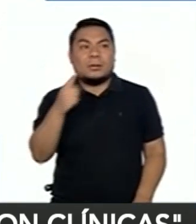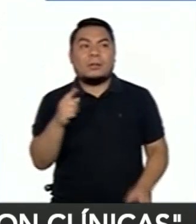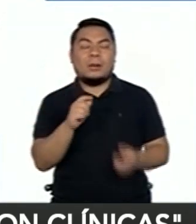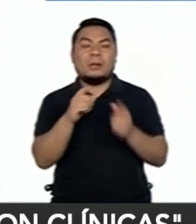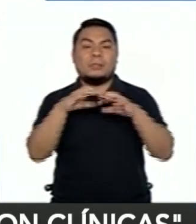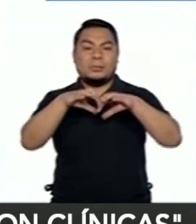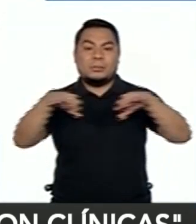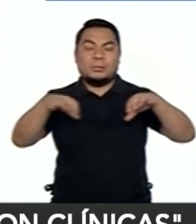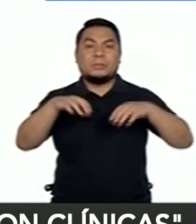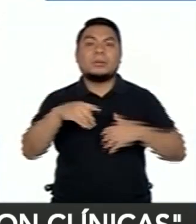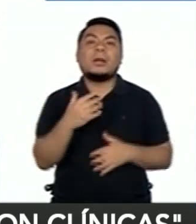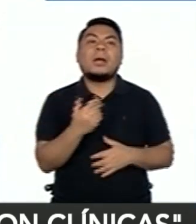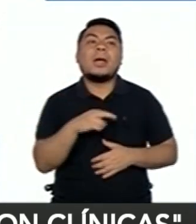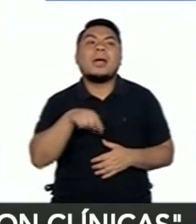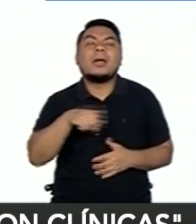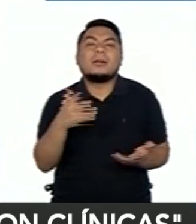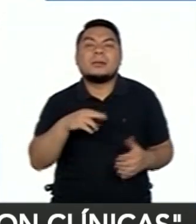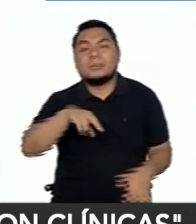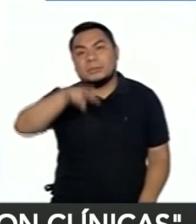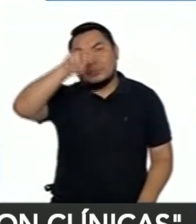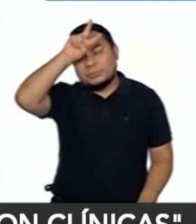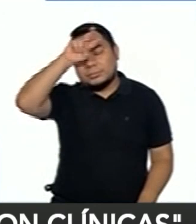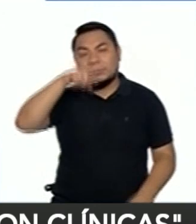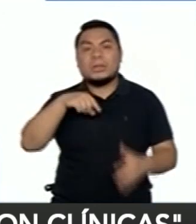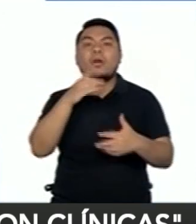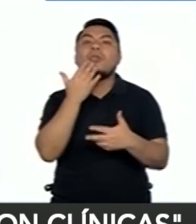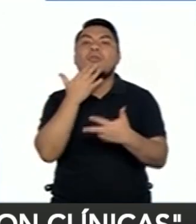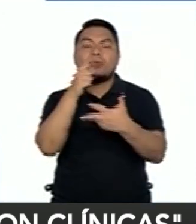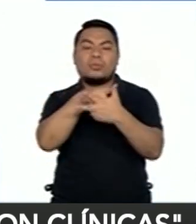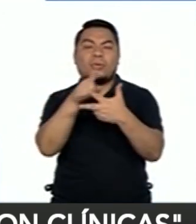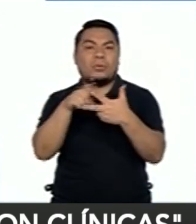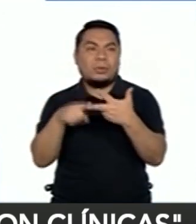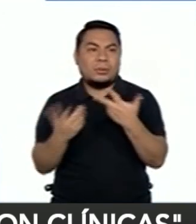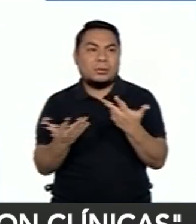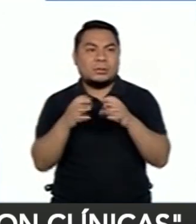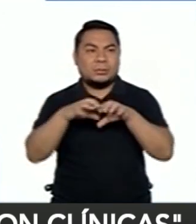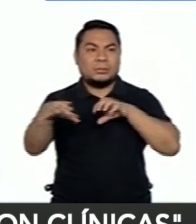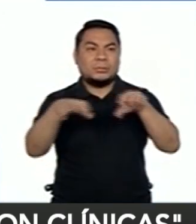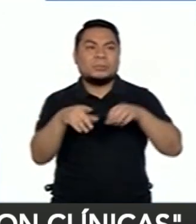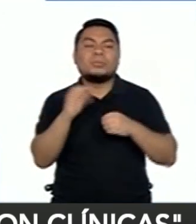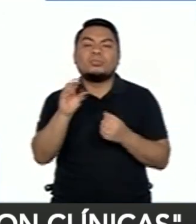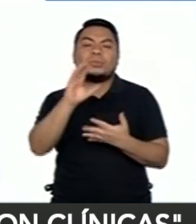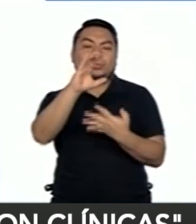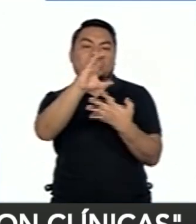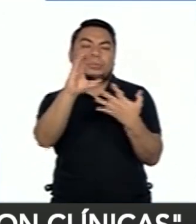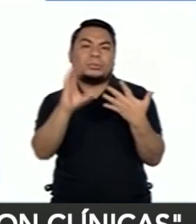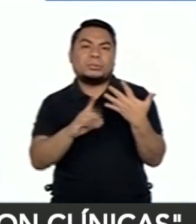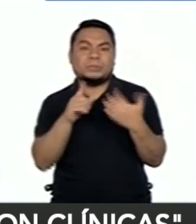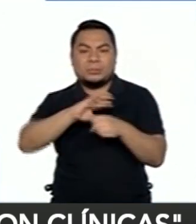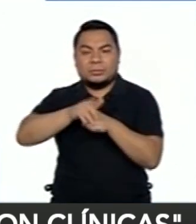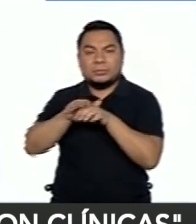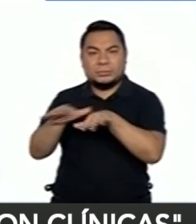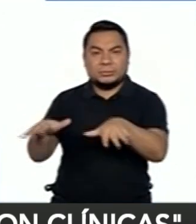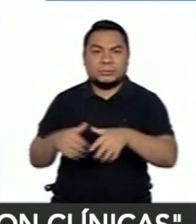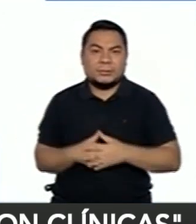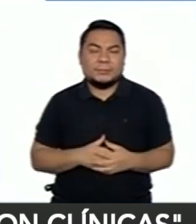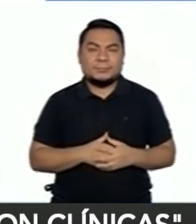por colores en tres tipos de regiones en función de las características de la epidemia.